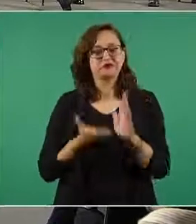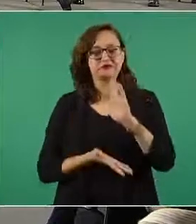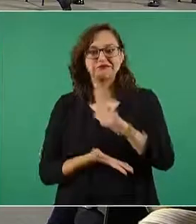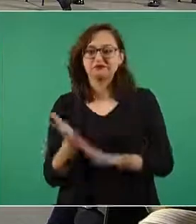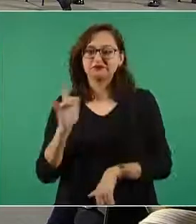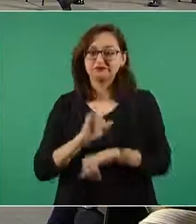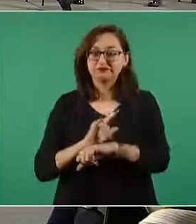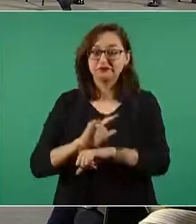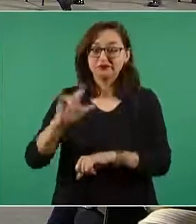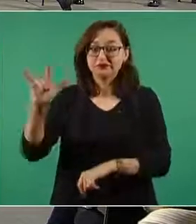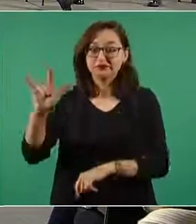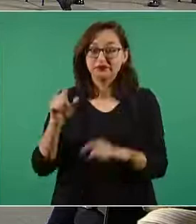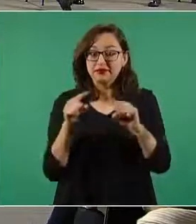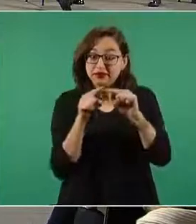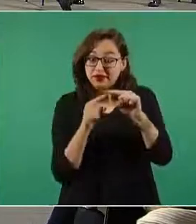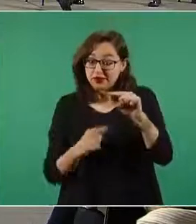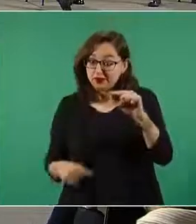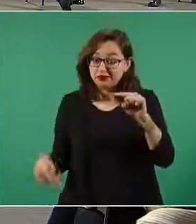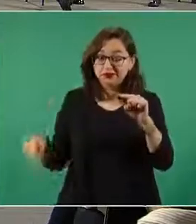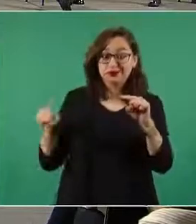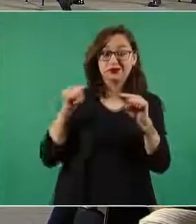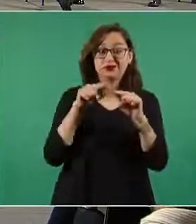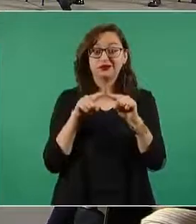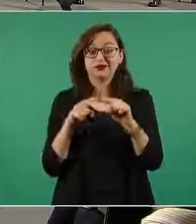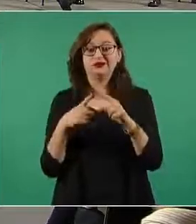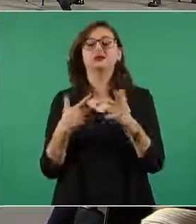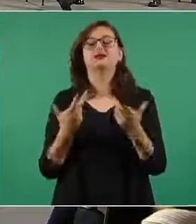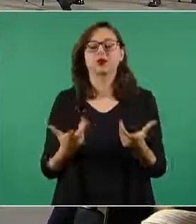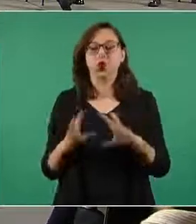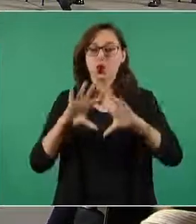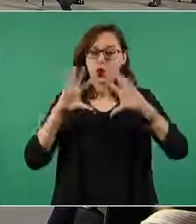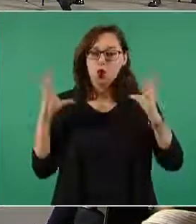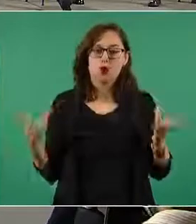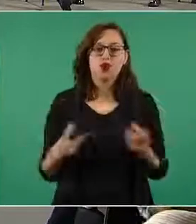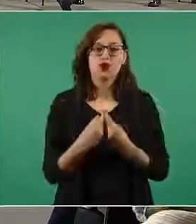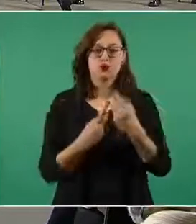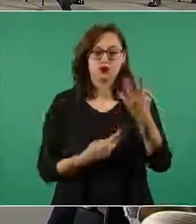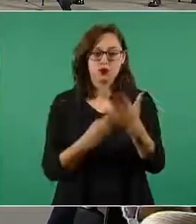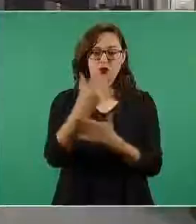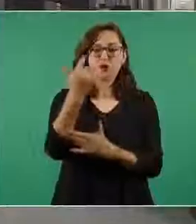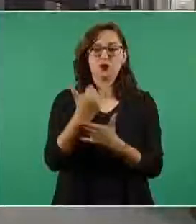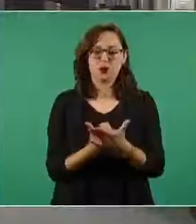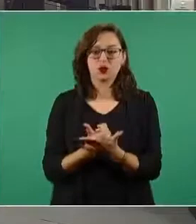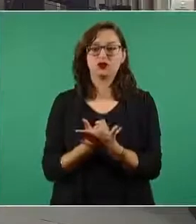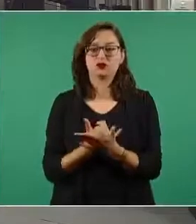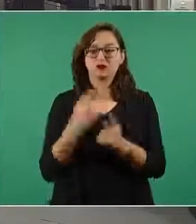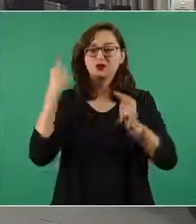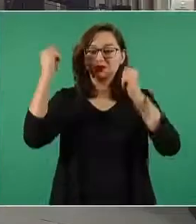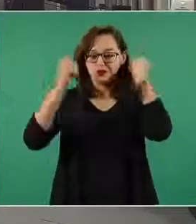es un proyecto integral y tiene está